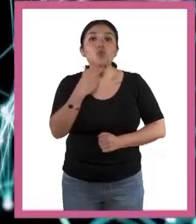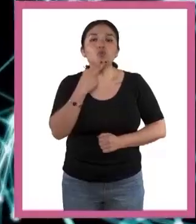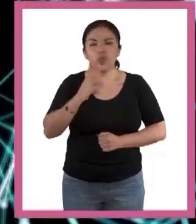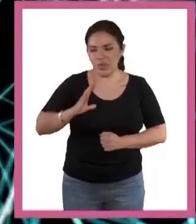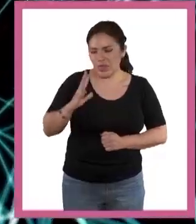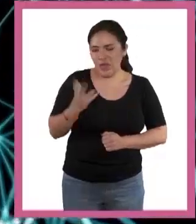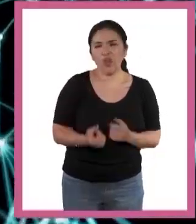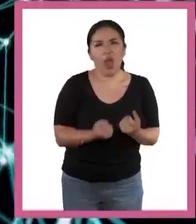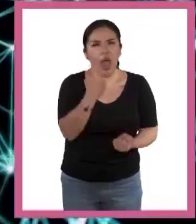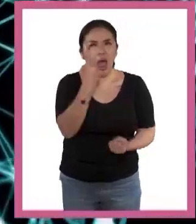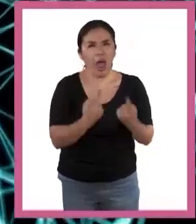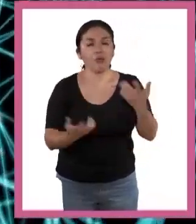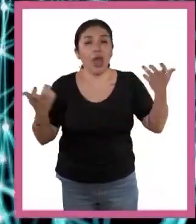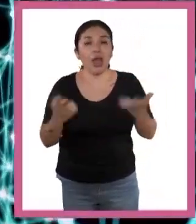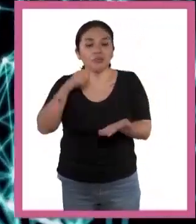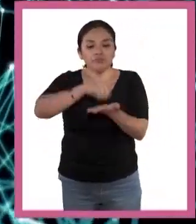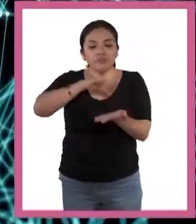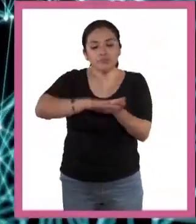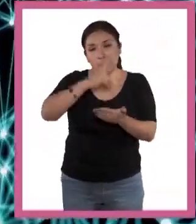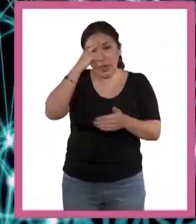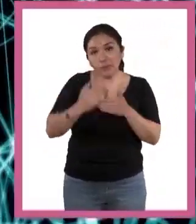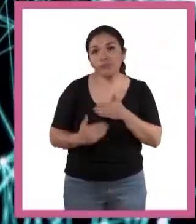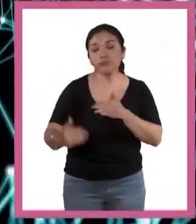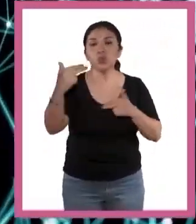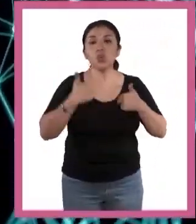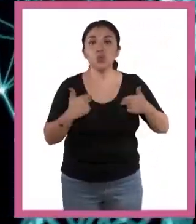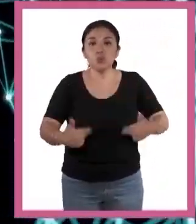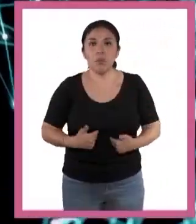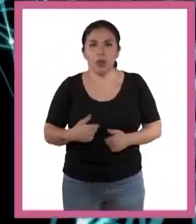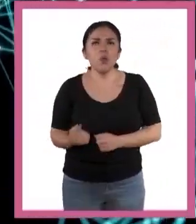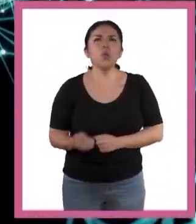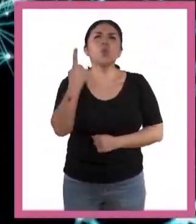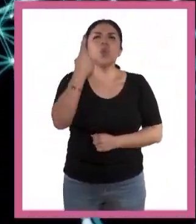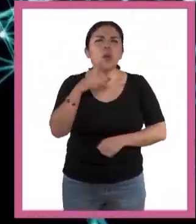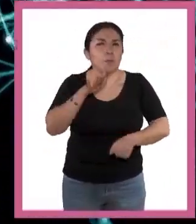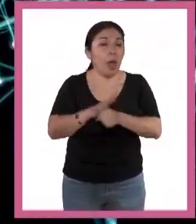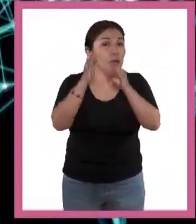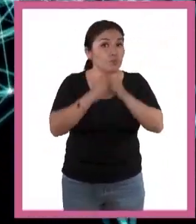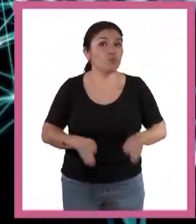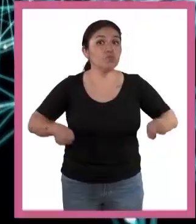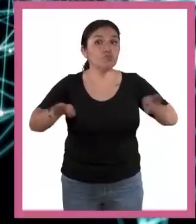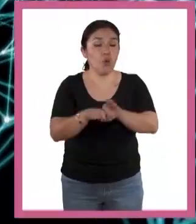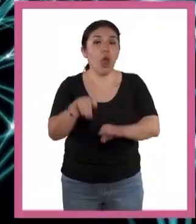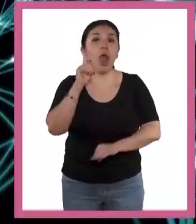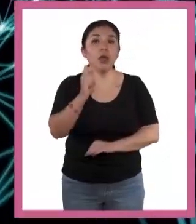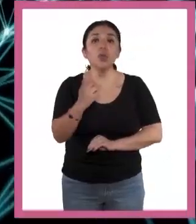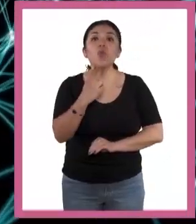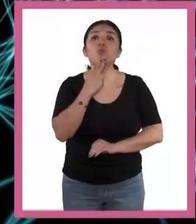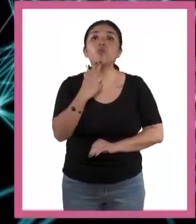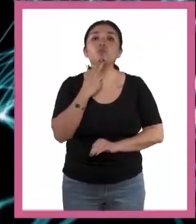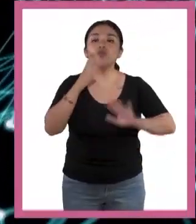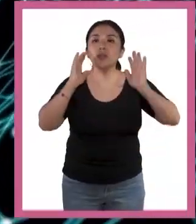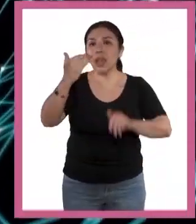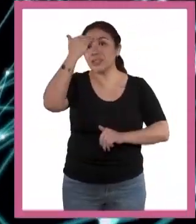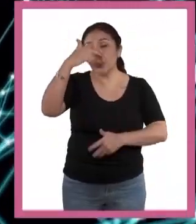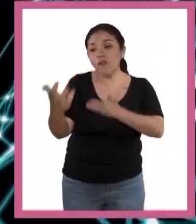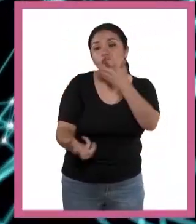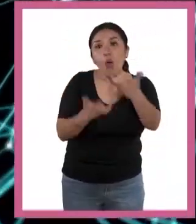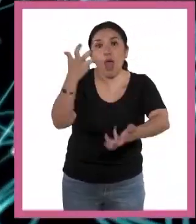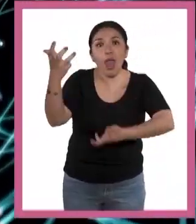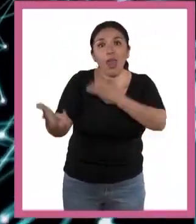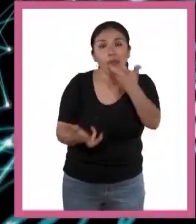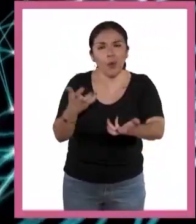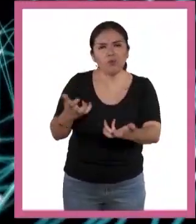tecnologías marcó el desarrollo de la humanidad. Una de las primeras y más importantes fue el uso consciente del fuego.